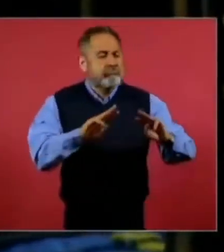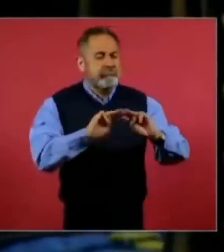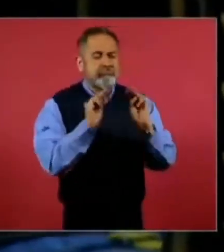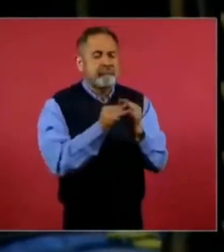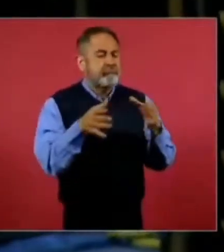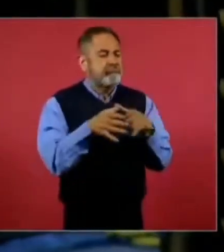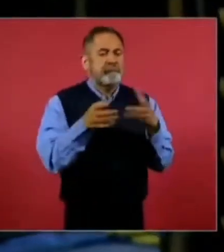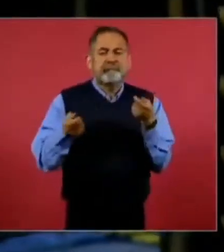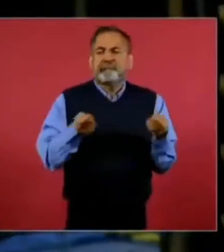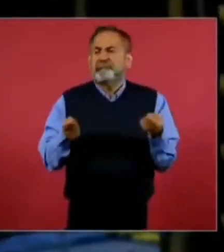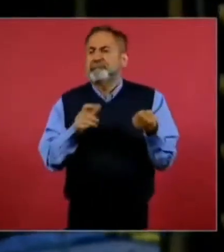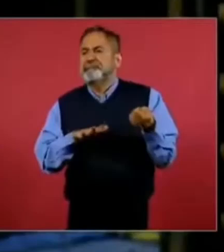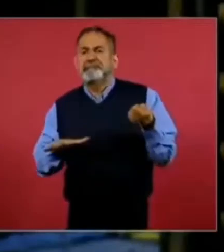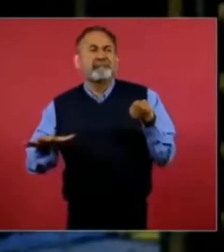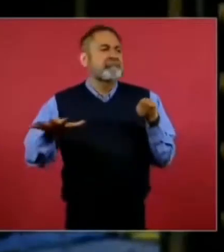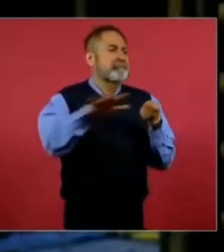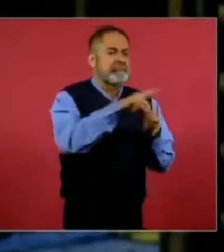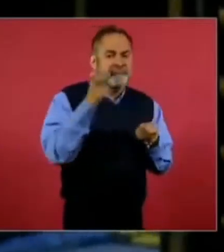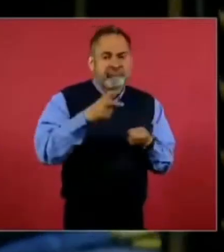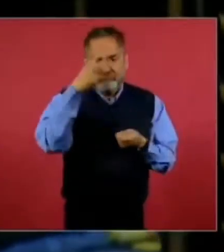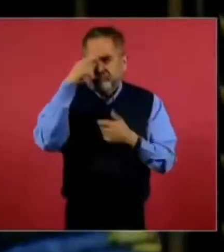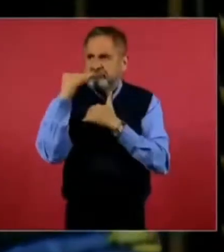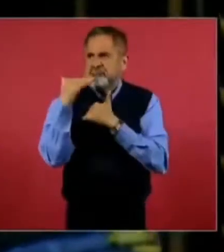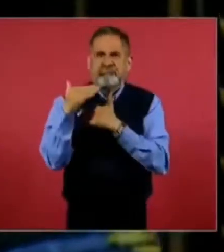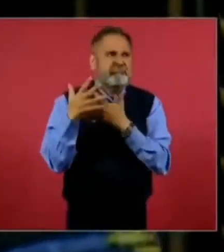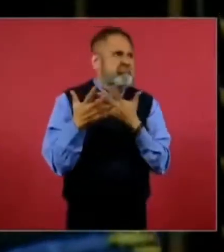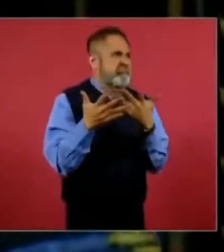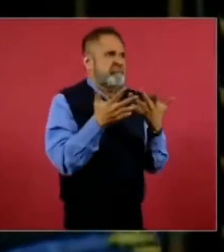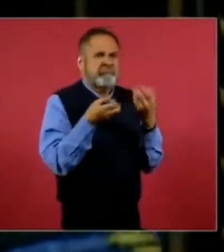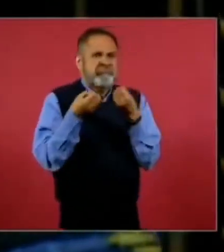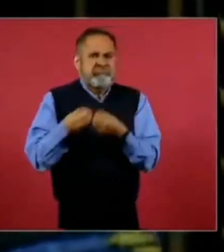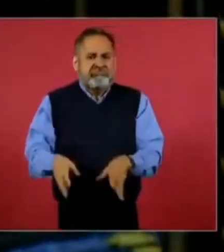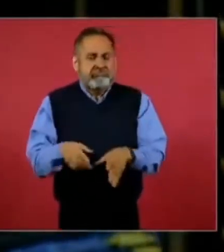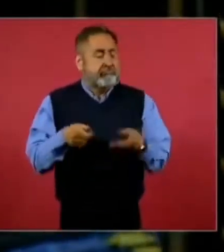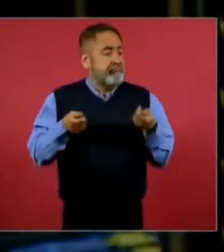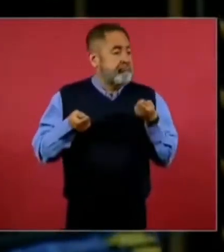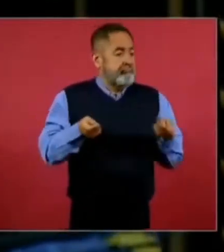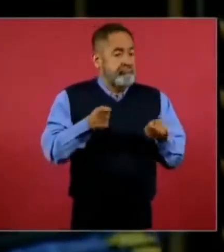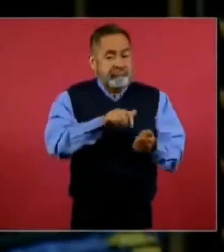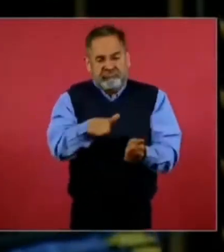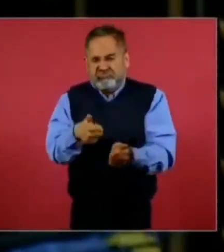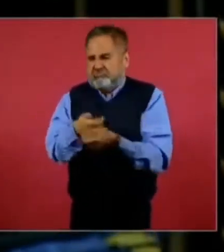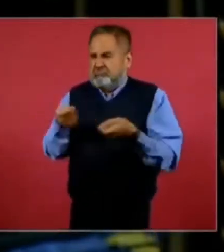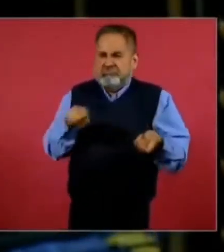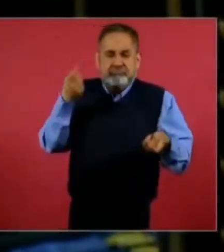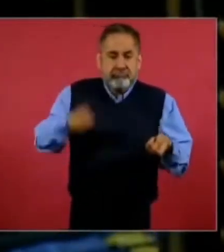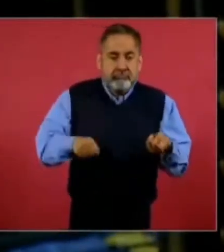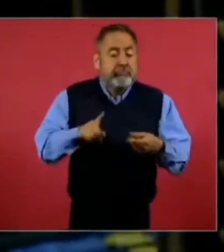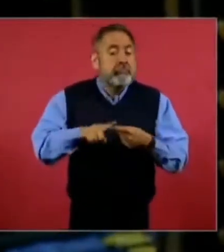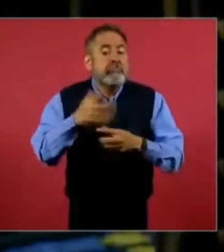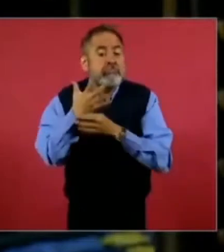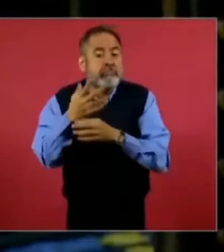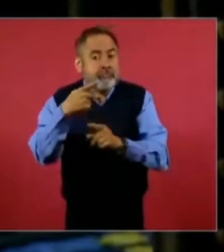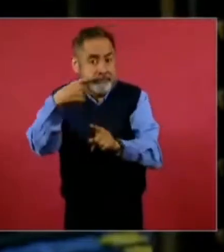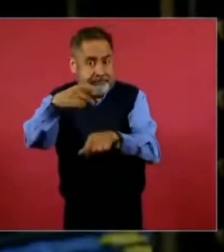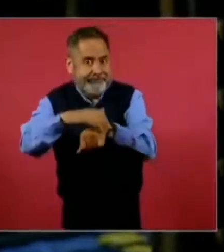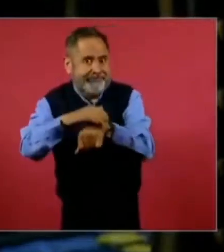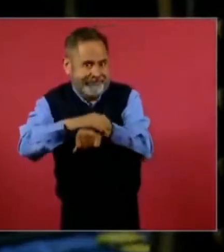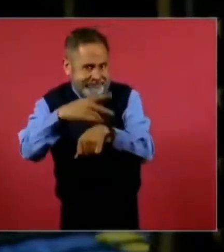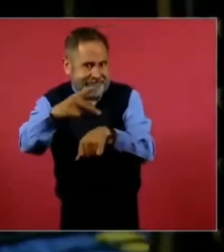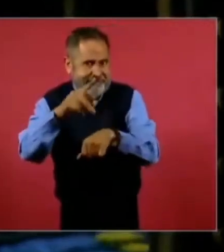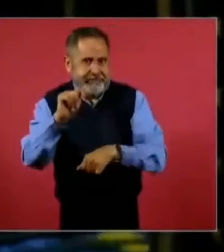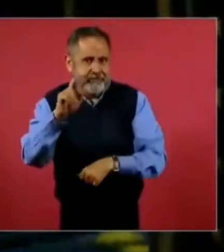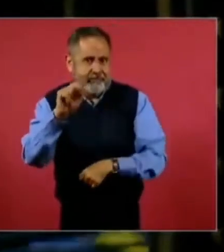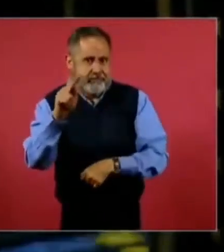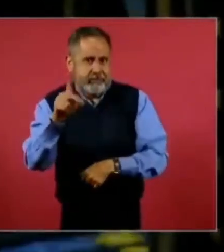paralizado México y quienes manejan México. Eso lo dijo Donald Trump, su amigo. Y también